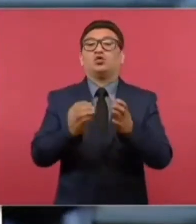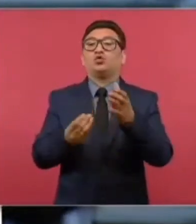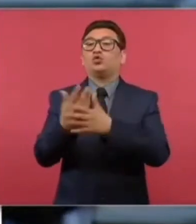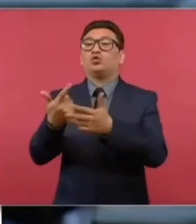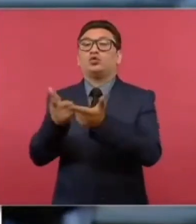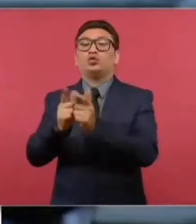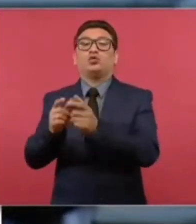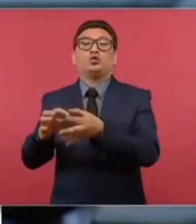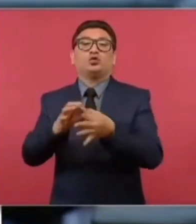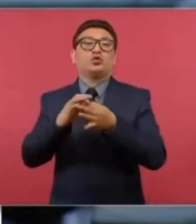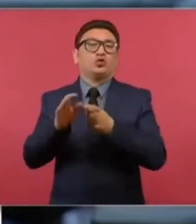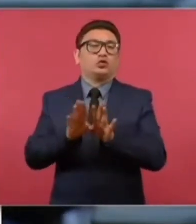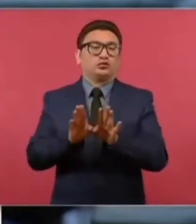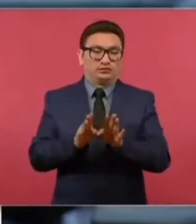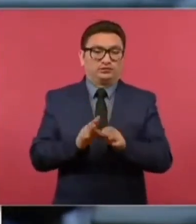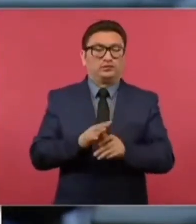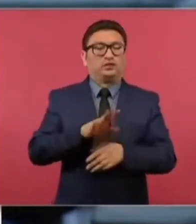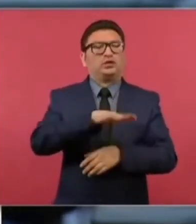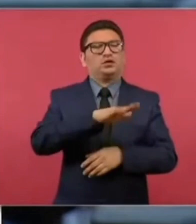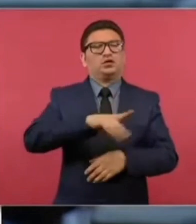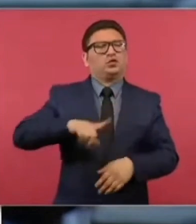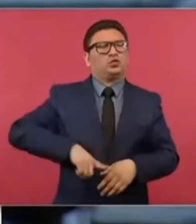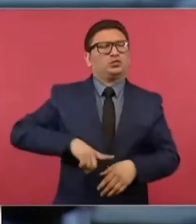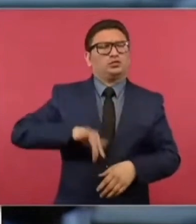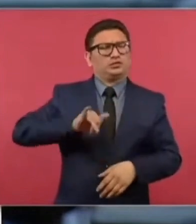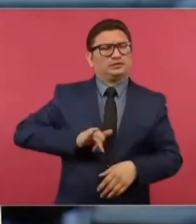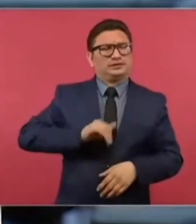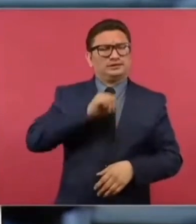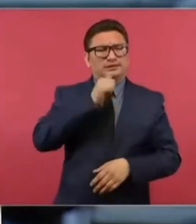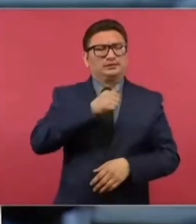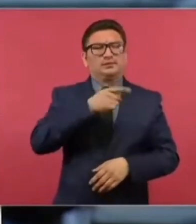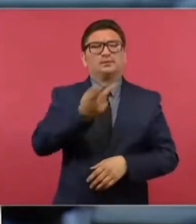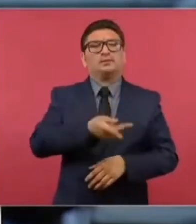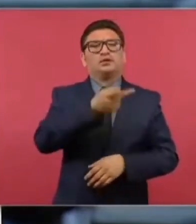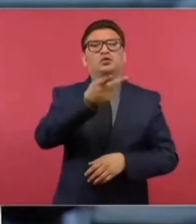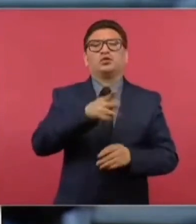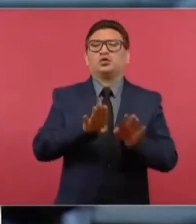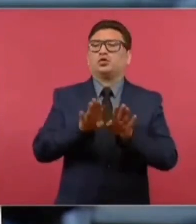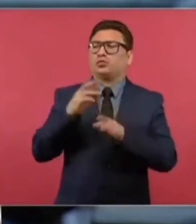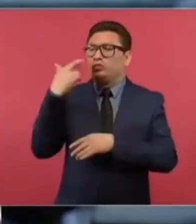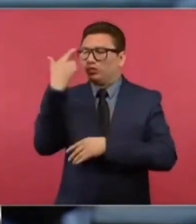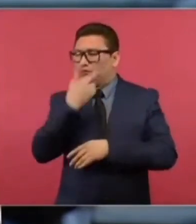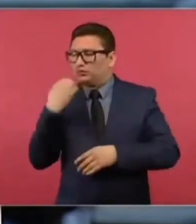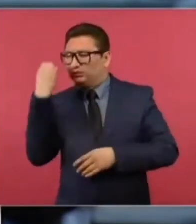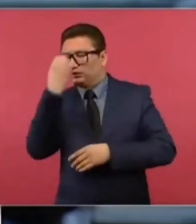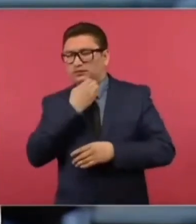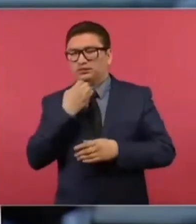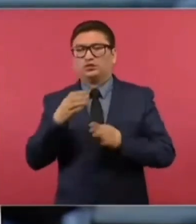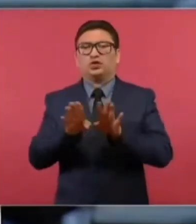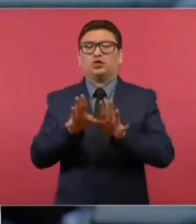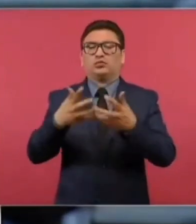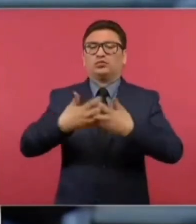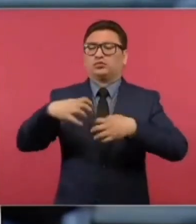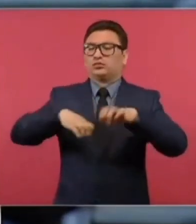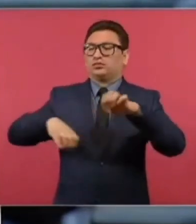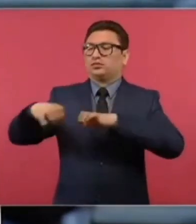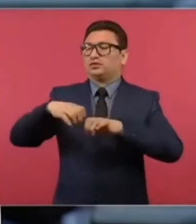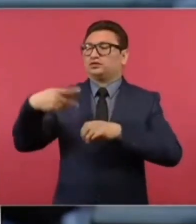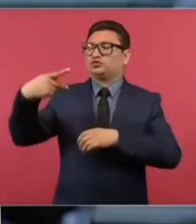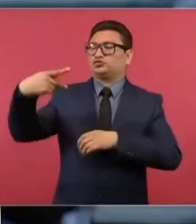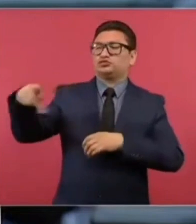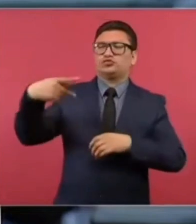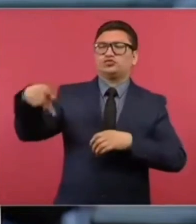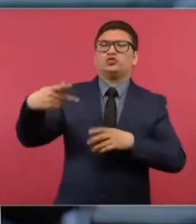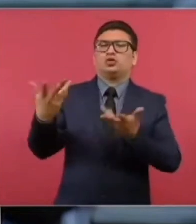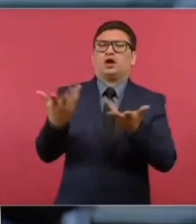y también si no es de interés del gobierno revisar cómo están el entramado de empresas que tiene ese empresario